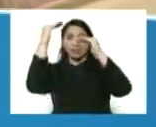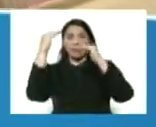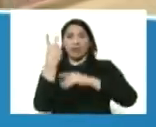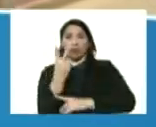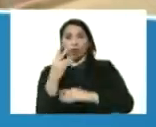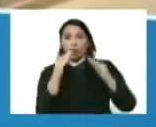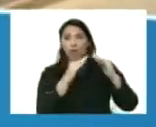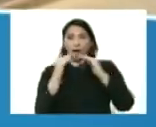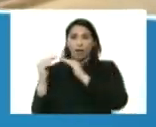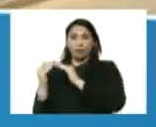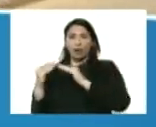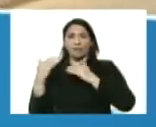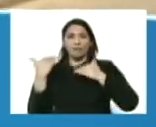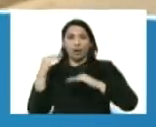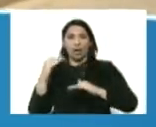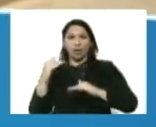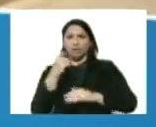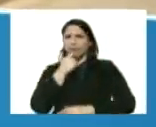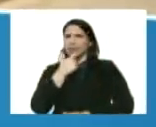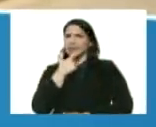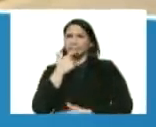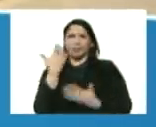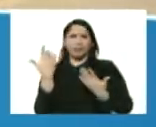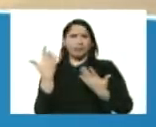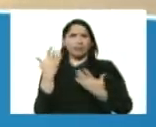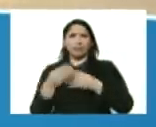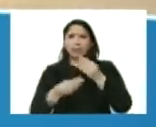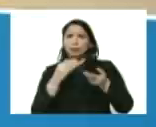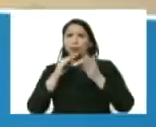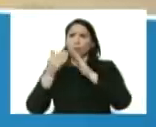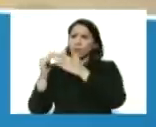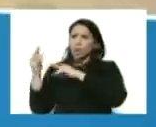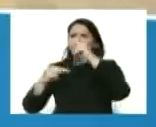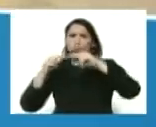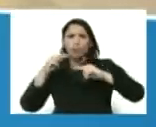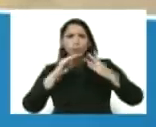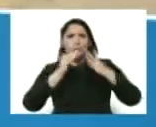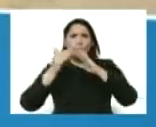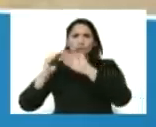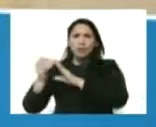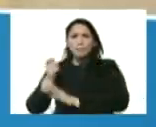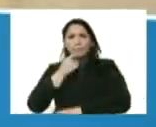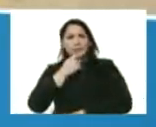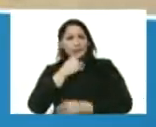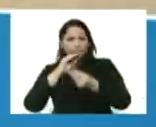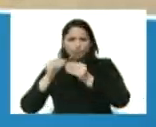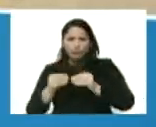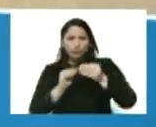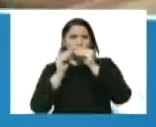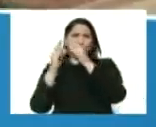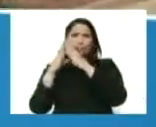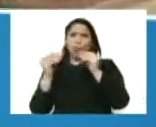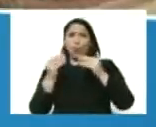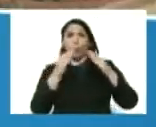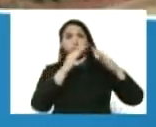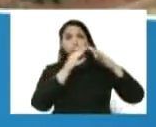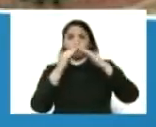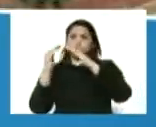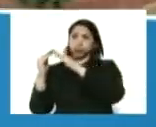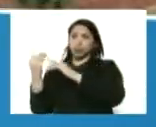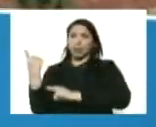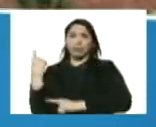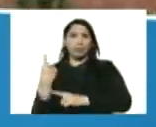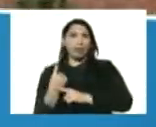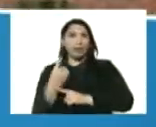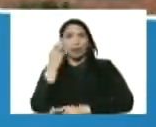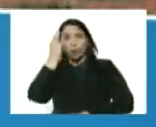quisiera vivir ahí? Es una belleza, para ser comunidad, para construir comunidad. Todos los urbanismos tienen que tener en Villarroel